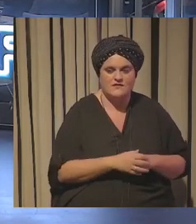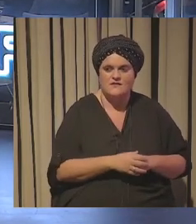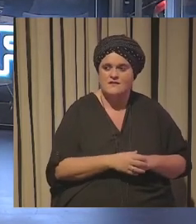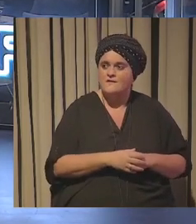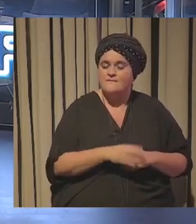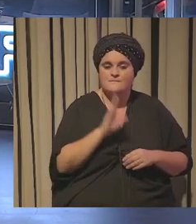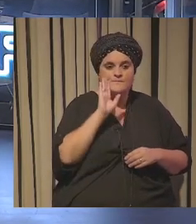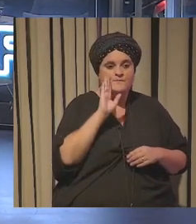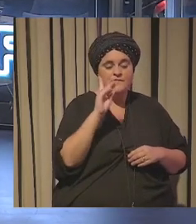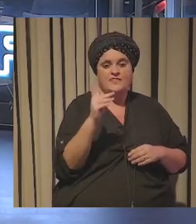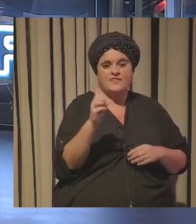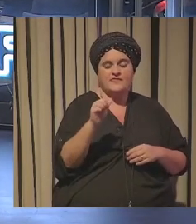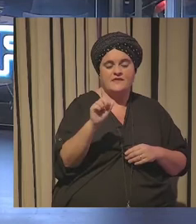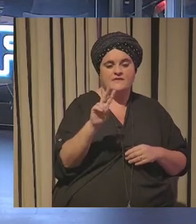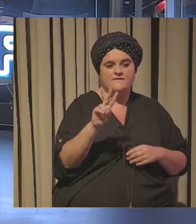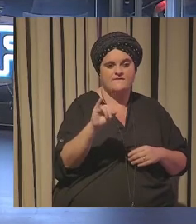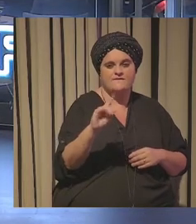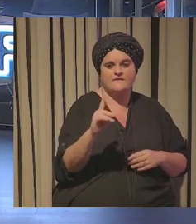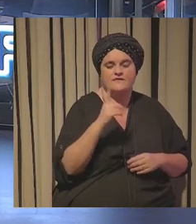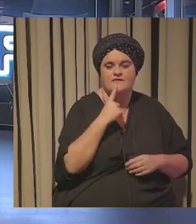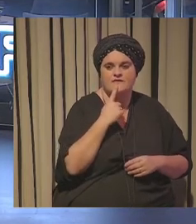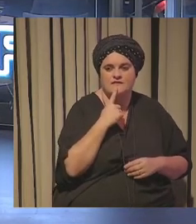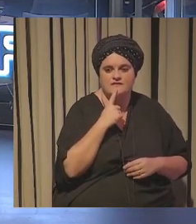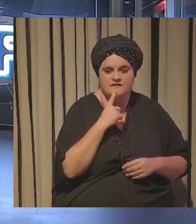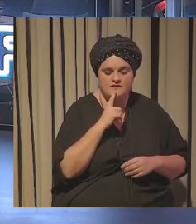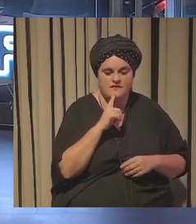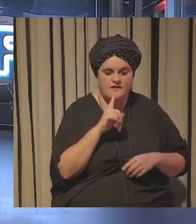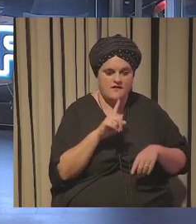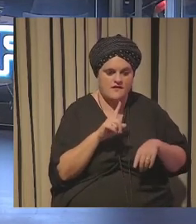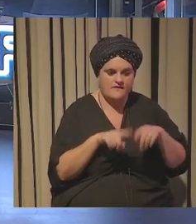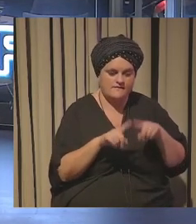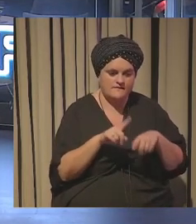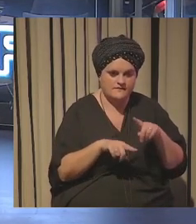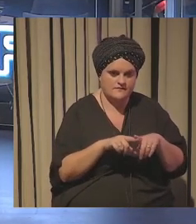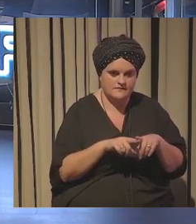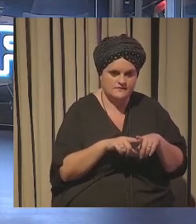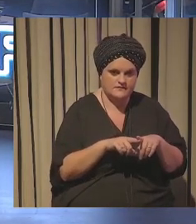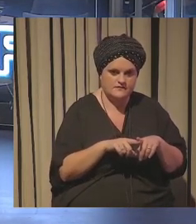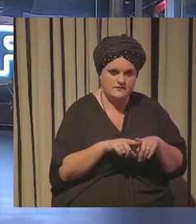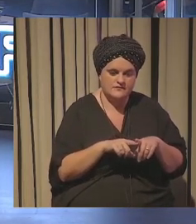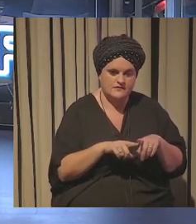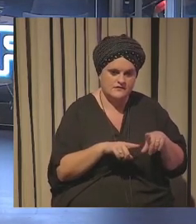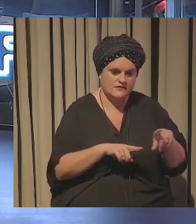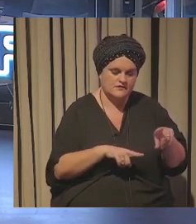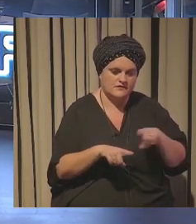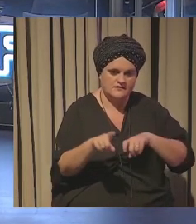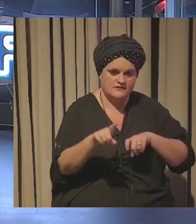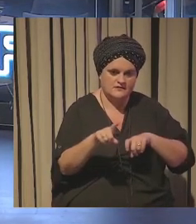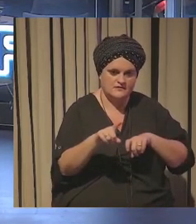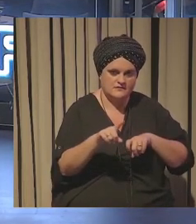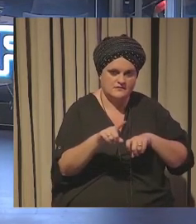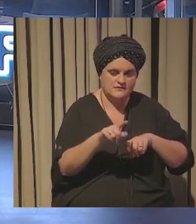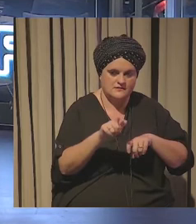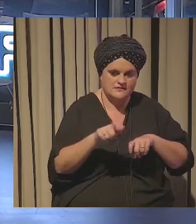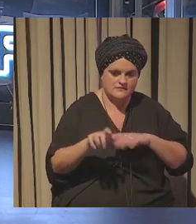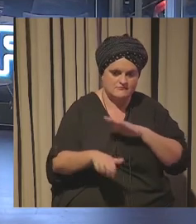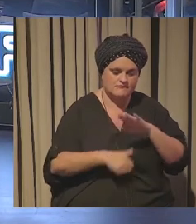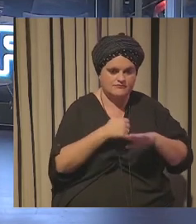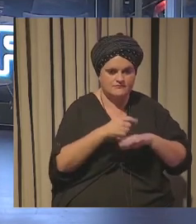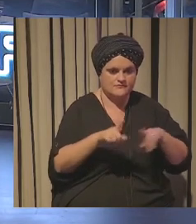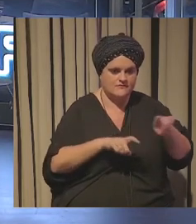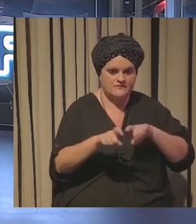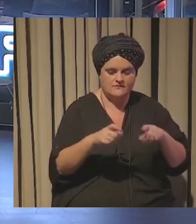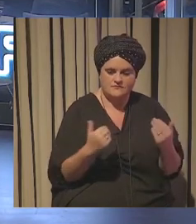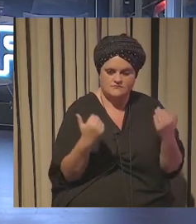también David que los directivos las grandes bueno los que tengan que tomar quizá a veces las decisiones